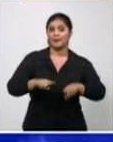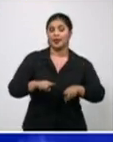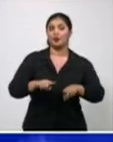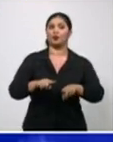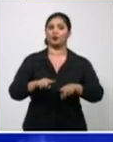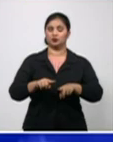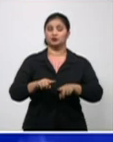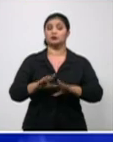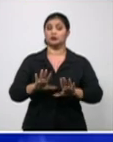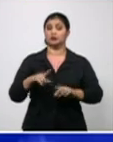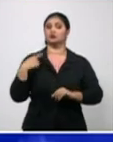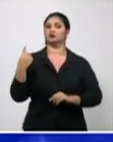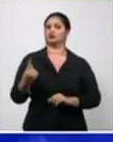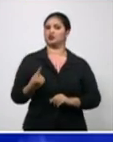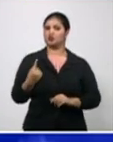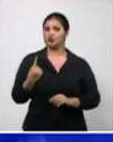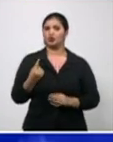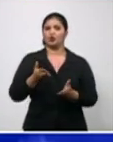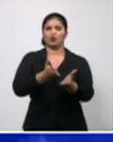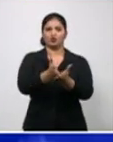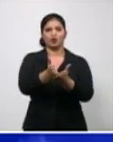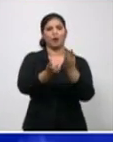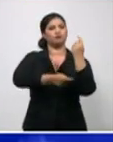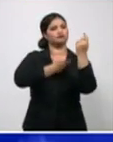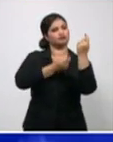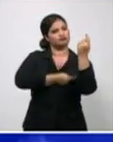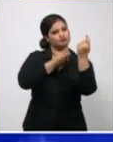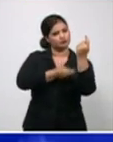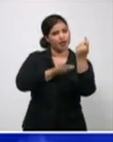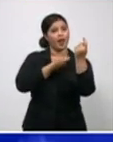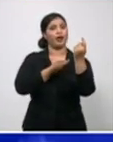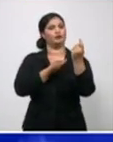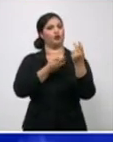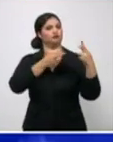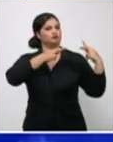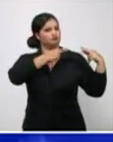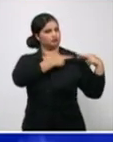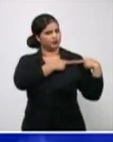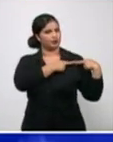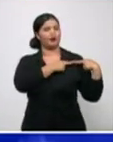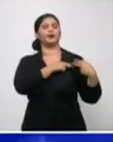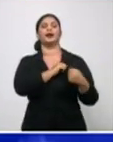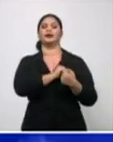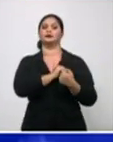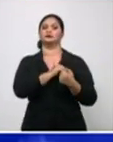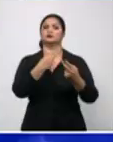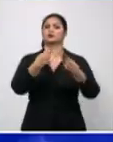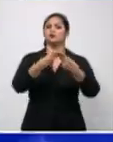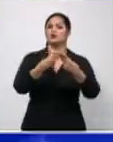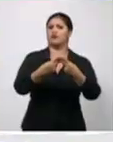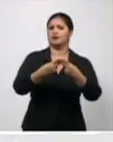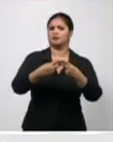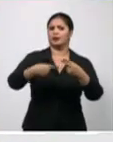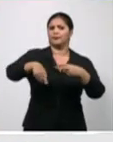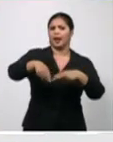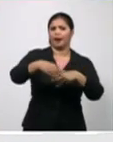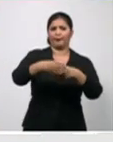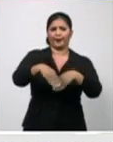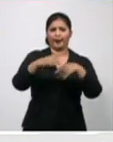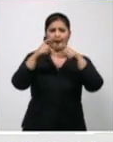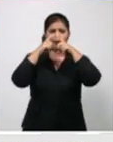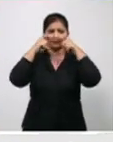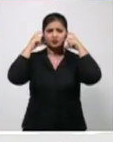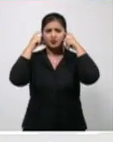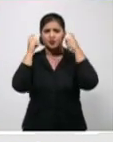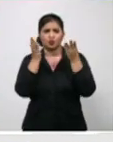queremos que siga bajando todavía más. De los 823, el